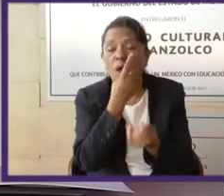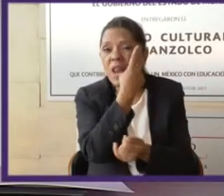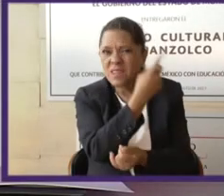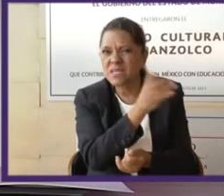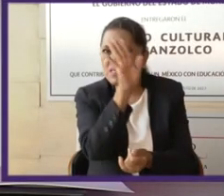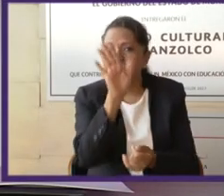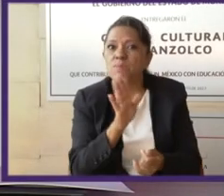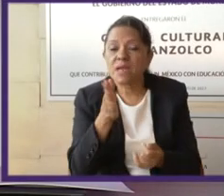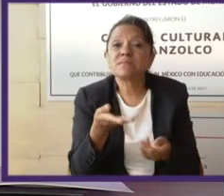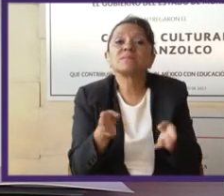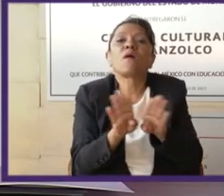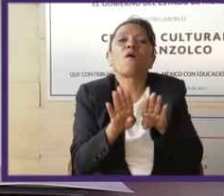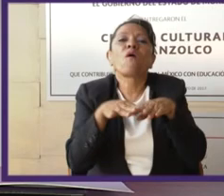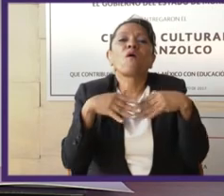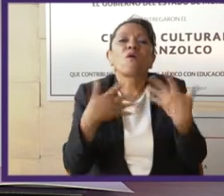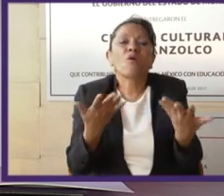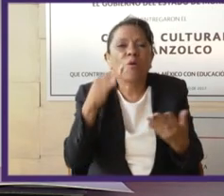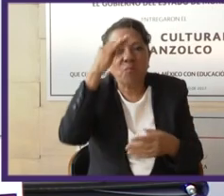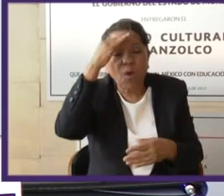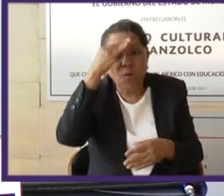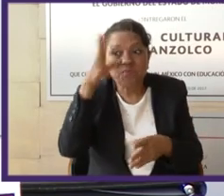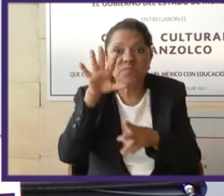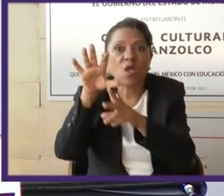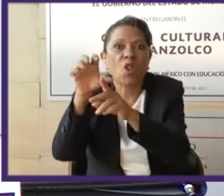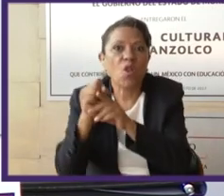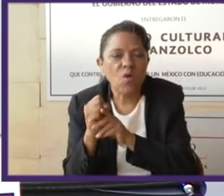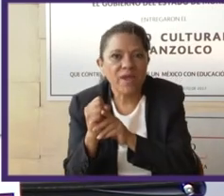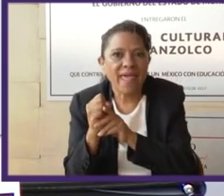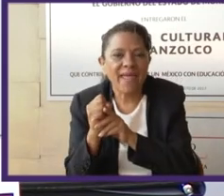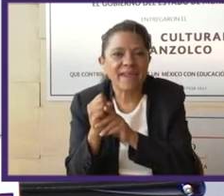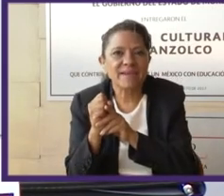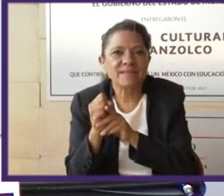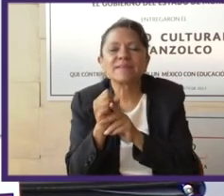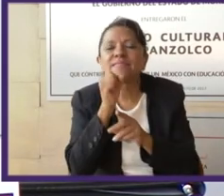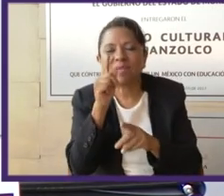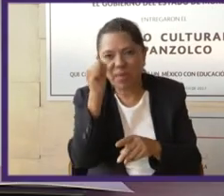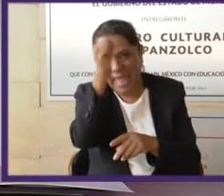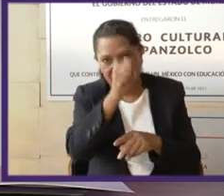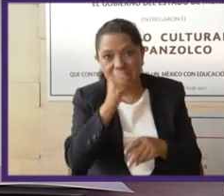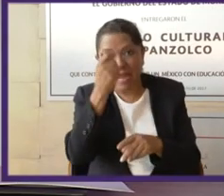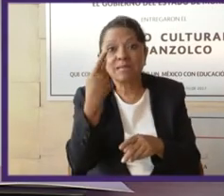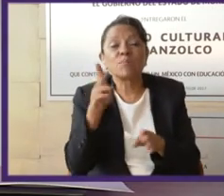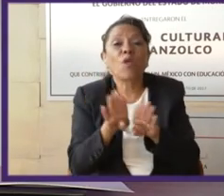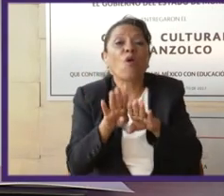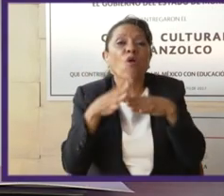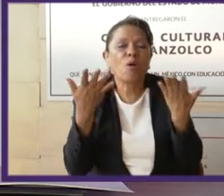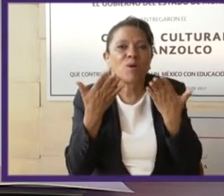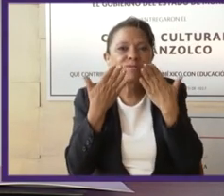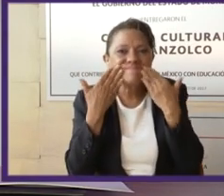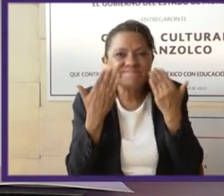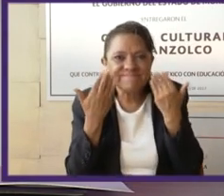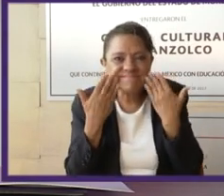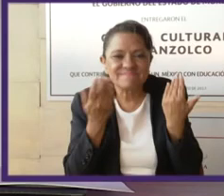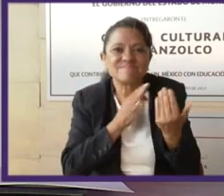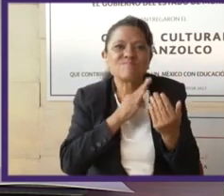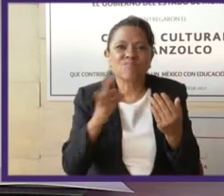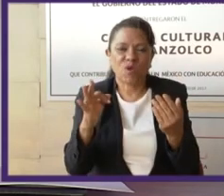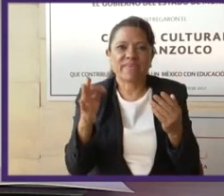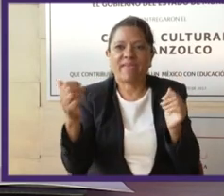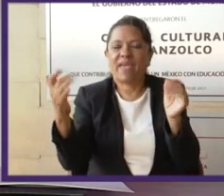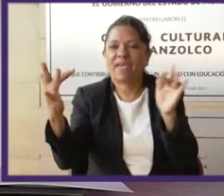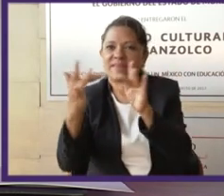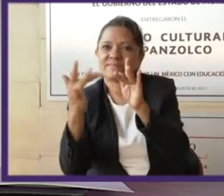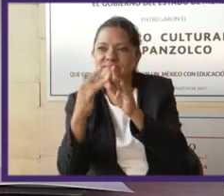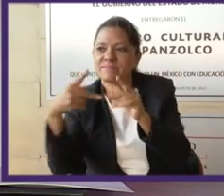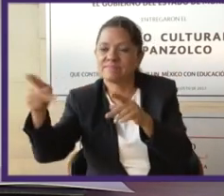¿Cómo lograr, además del análisis, esa cordialidad que pudiera darse entre los actores